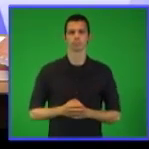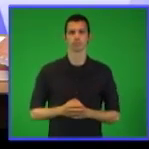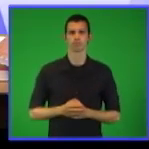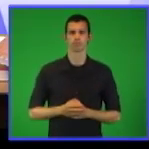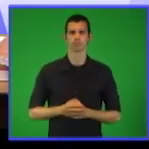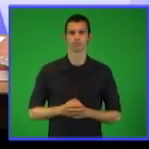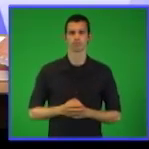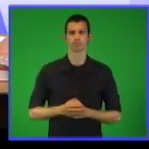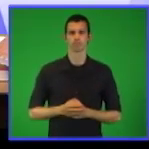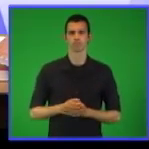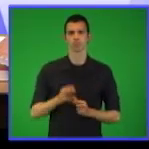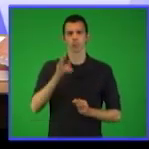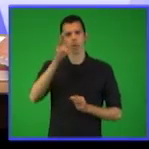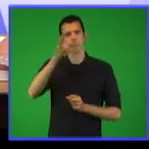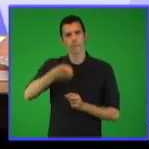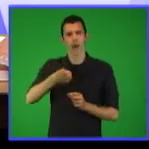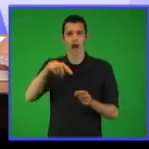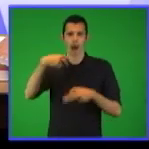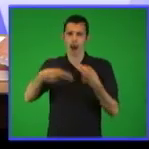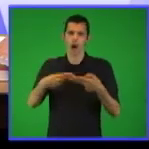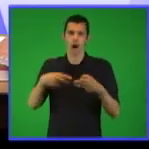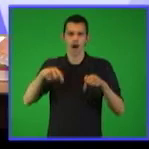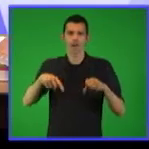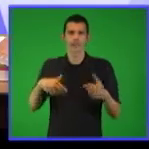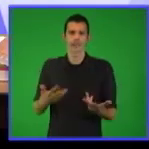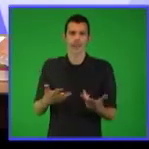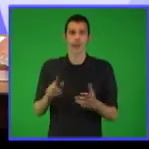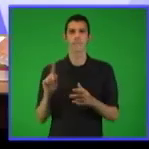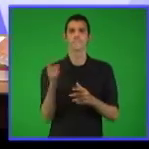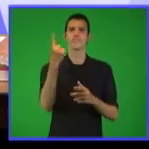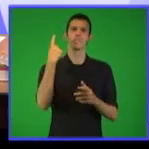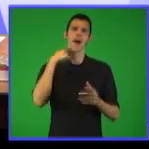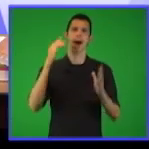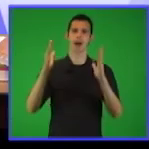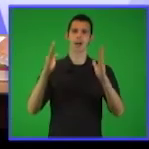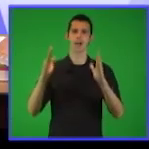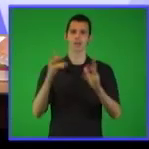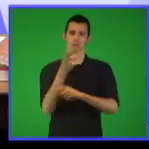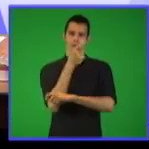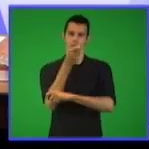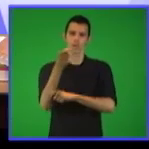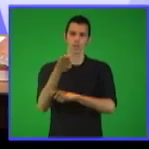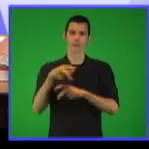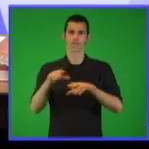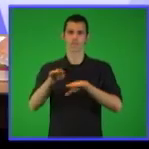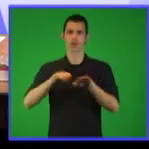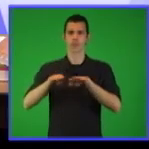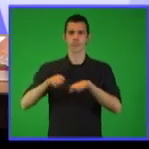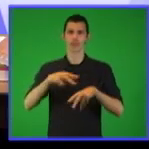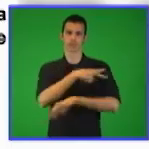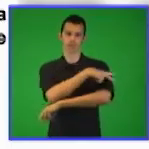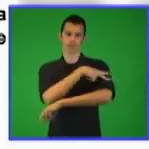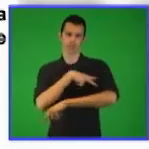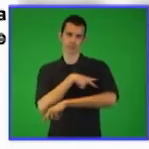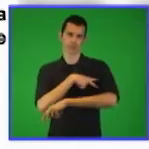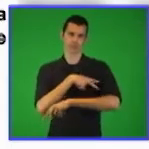escuelas. Orientemos ahora a los estudiantes del primer año de la formación secundaria básica.